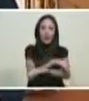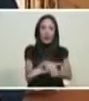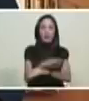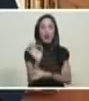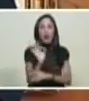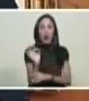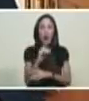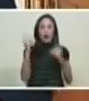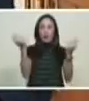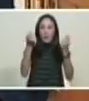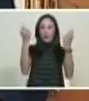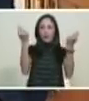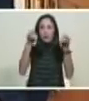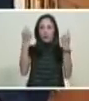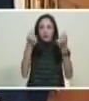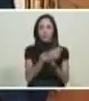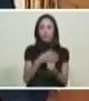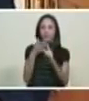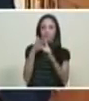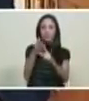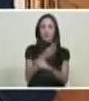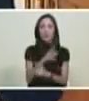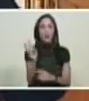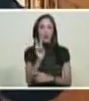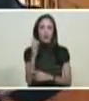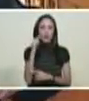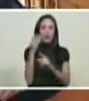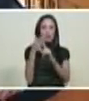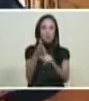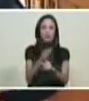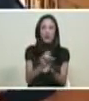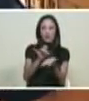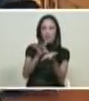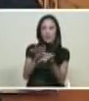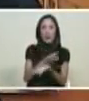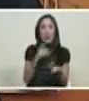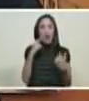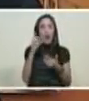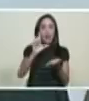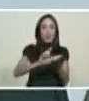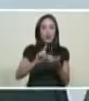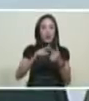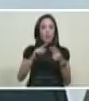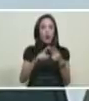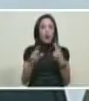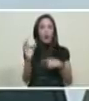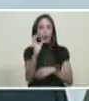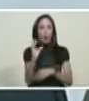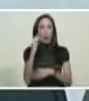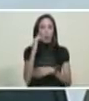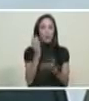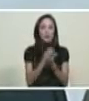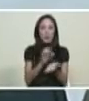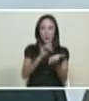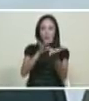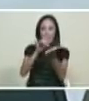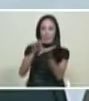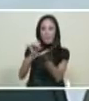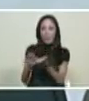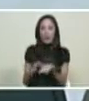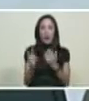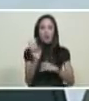despreciándolos como hace la oligarquía colombiana o la oligarquía de Lima valga el comentario le digo a los